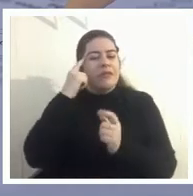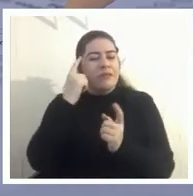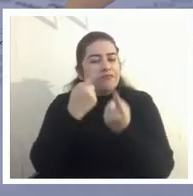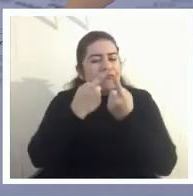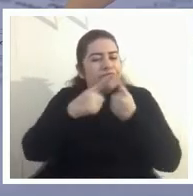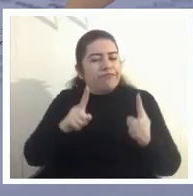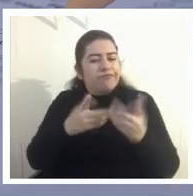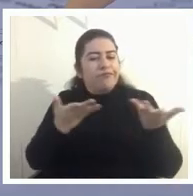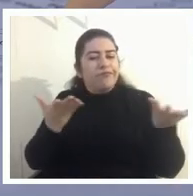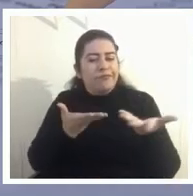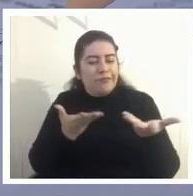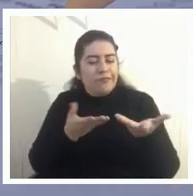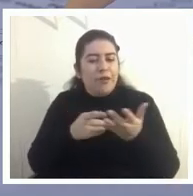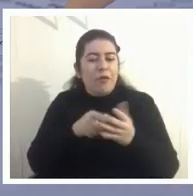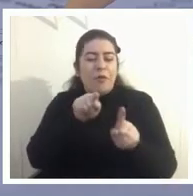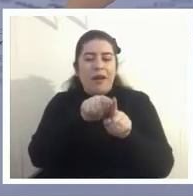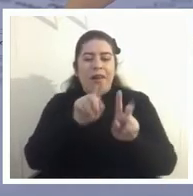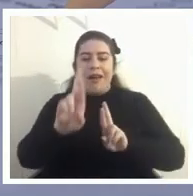respecto de esto